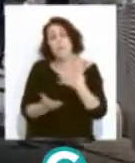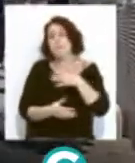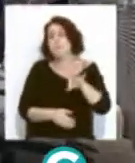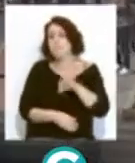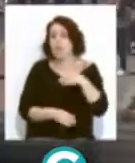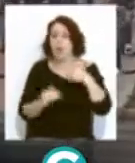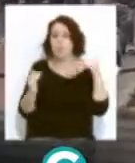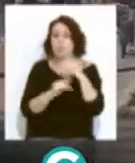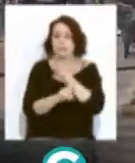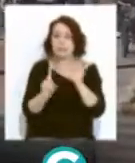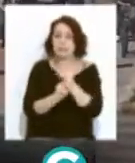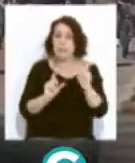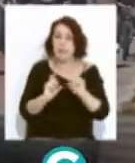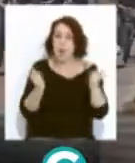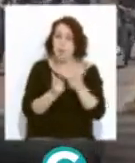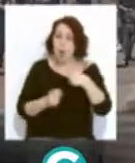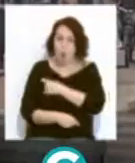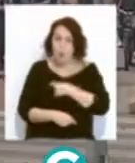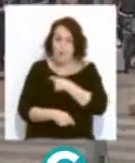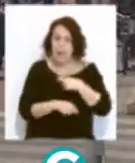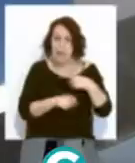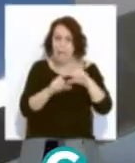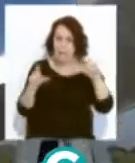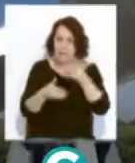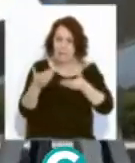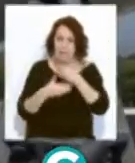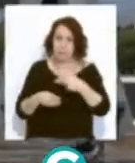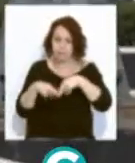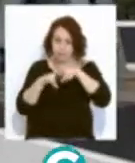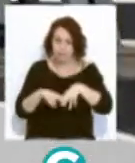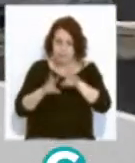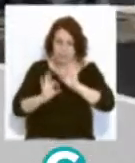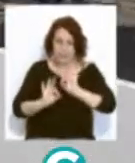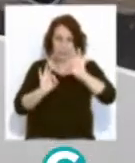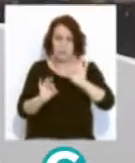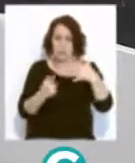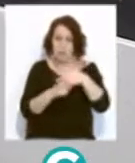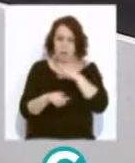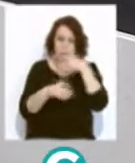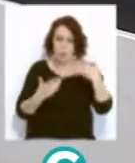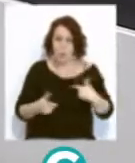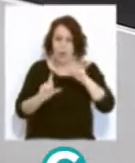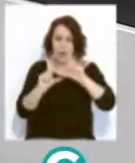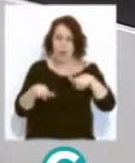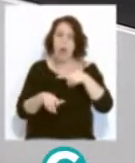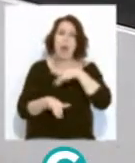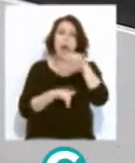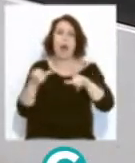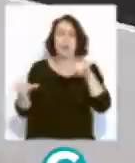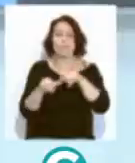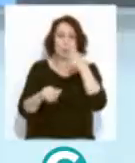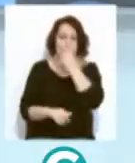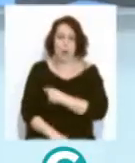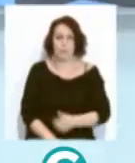lograr este jueves en una reunión del Comité Interempresa que analizará en exclusiva la situación actual de la planta Airbus Puerto Real.